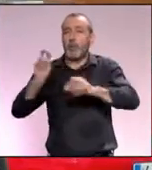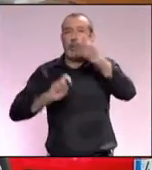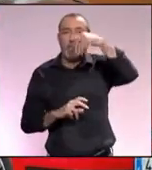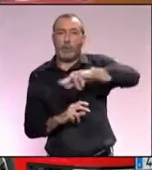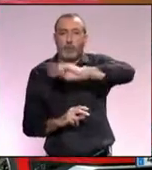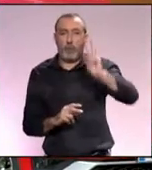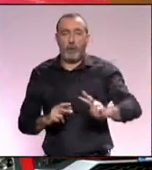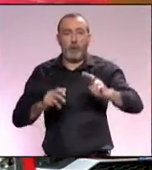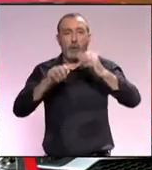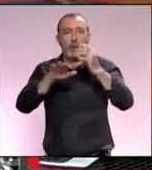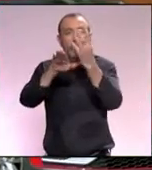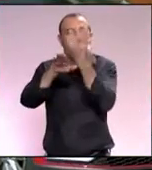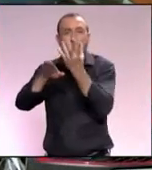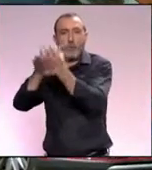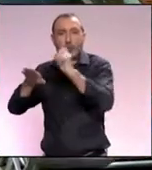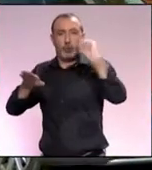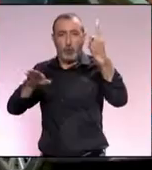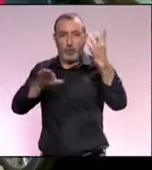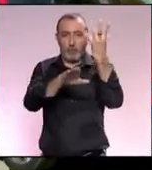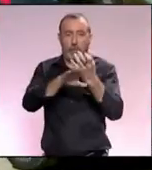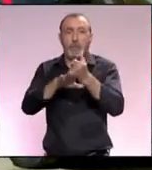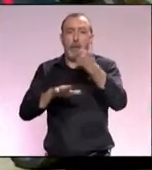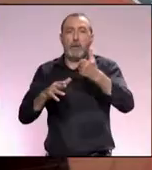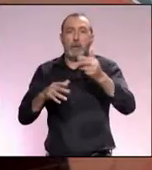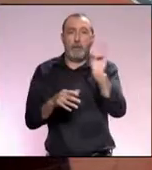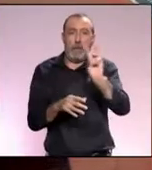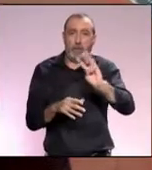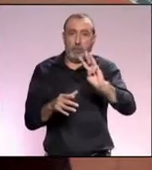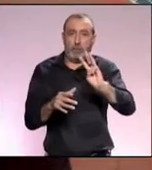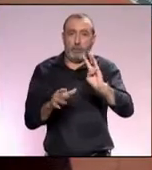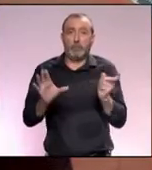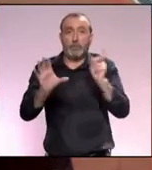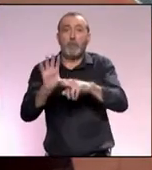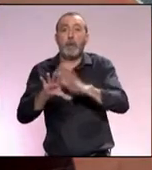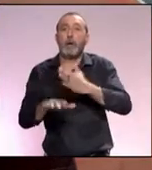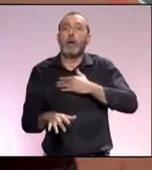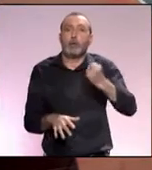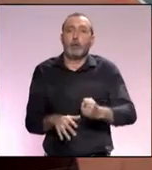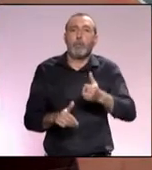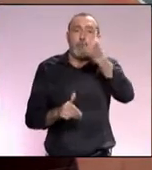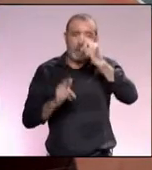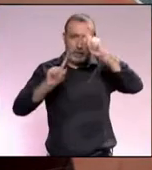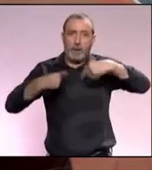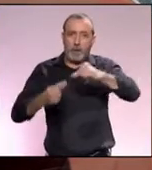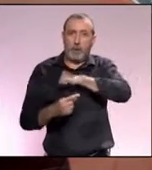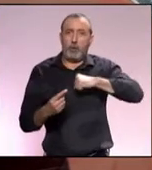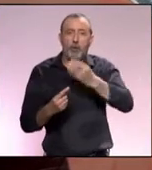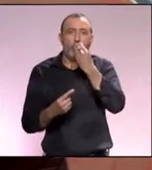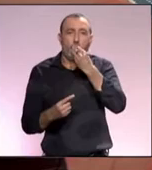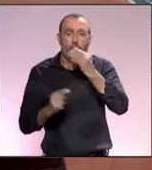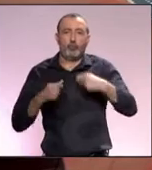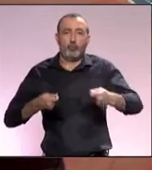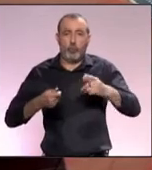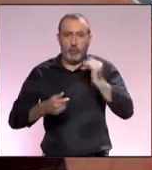vez tener más metros cuadrados de placas solares fotovoltaicas instaladas y más potencia instalada para que el ayuntamiento sea más